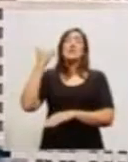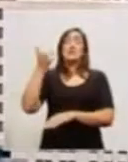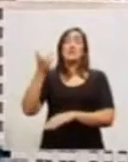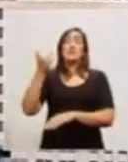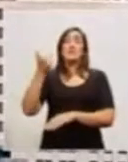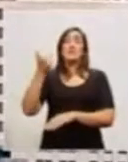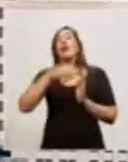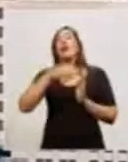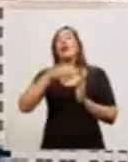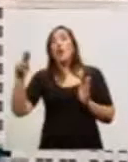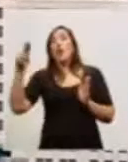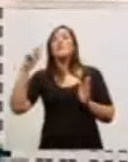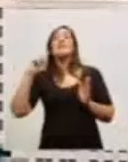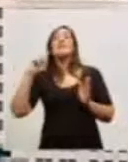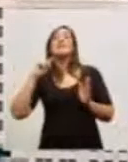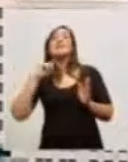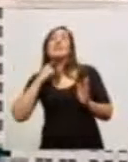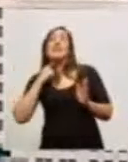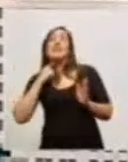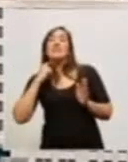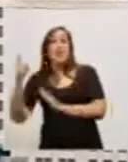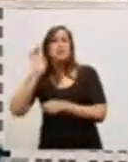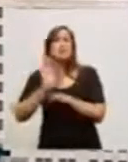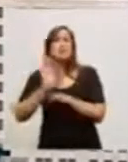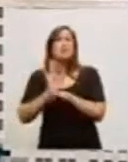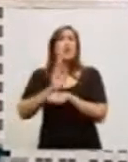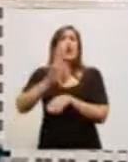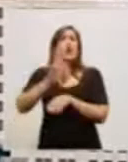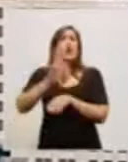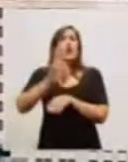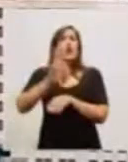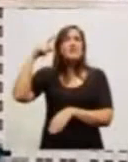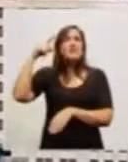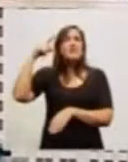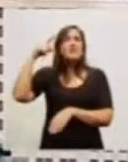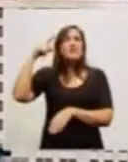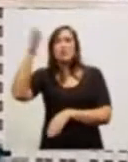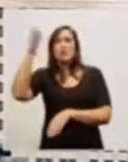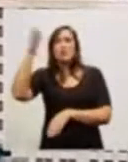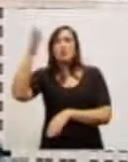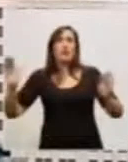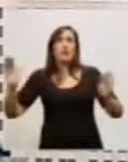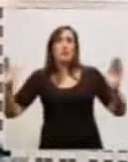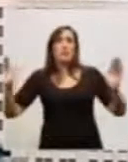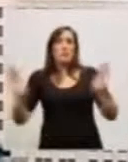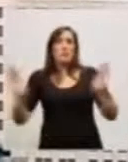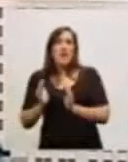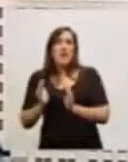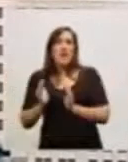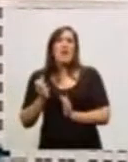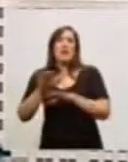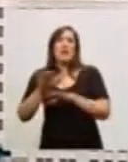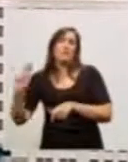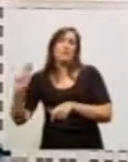el año 2013, que es un 87% en la reducción de la mortalidad. El